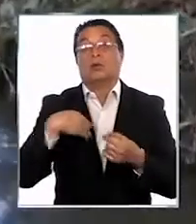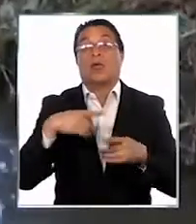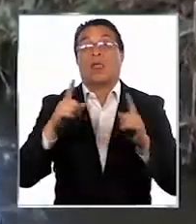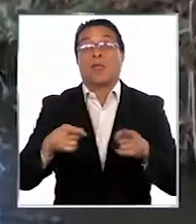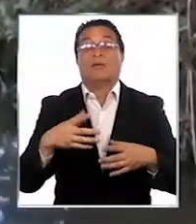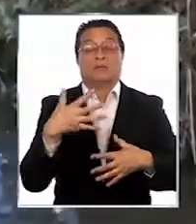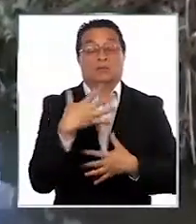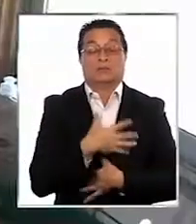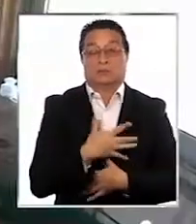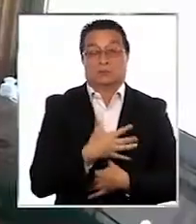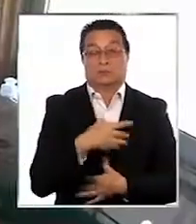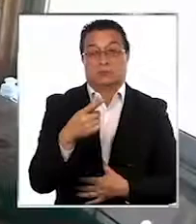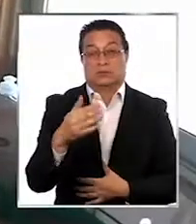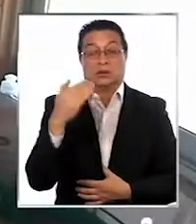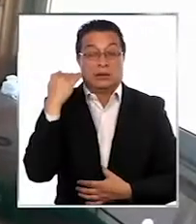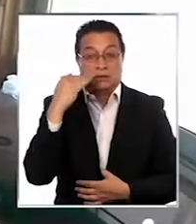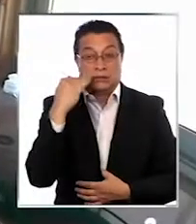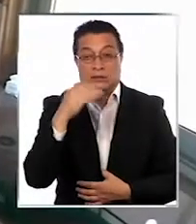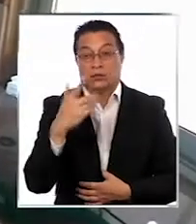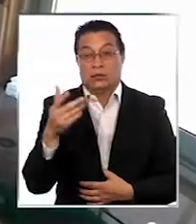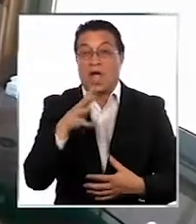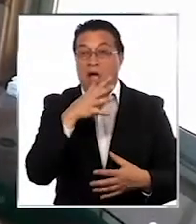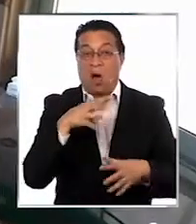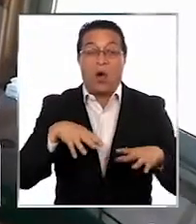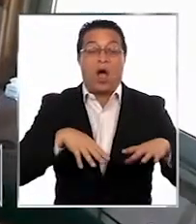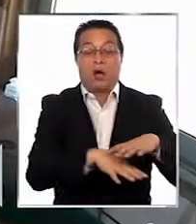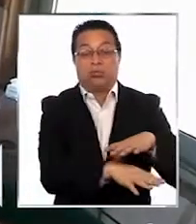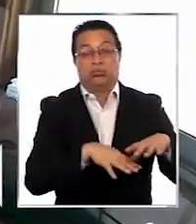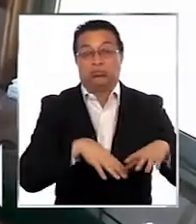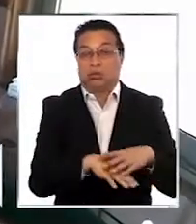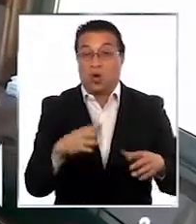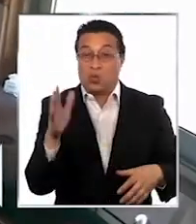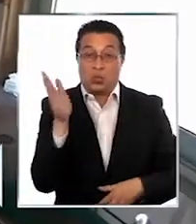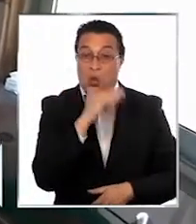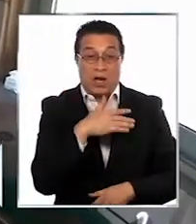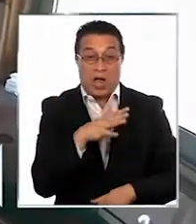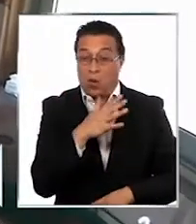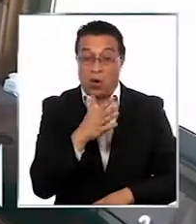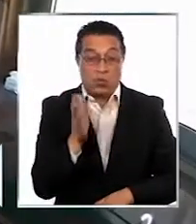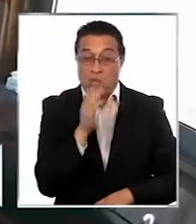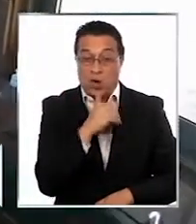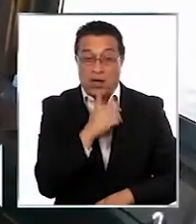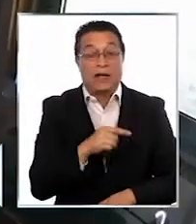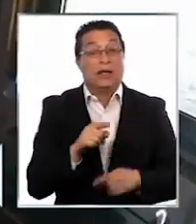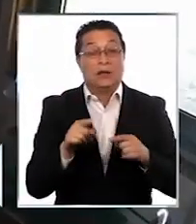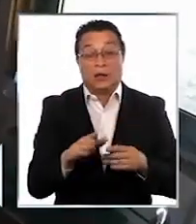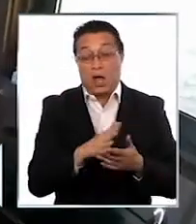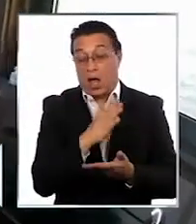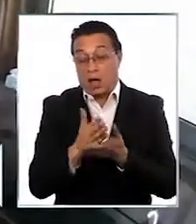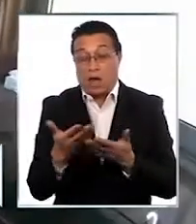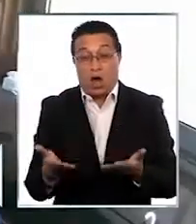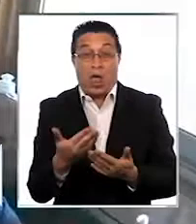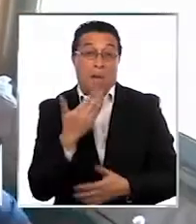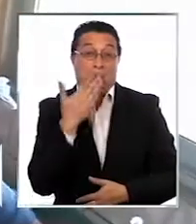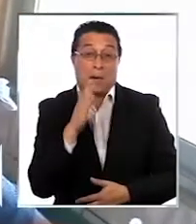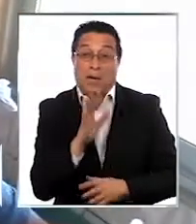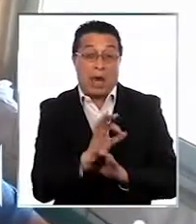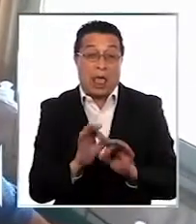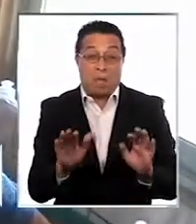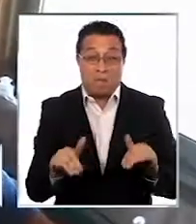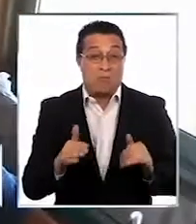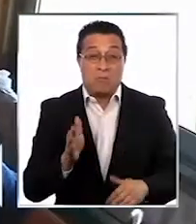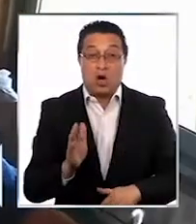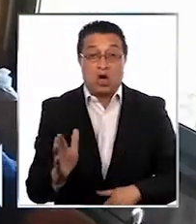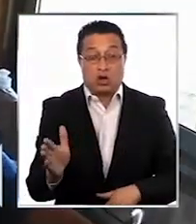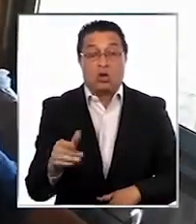que bañar con los niños en el canal, porque no había nada de agua. Y esto no ha mejorado. Ya llevamos cuantos